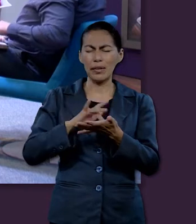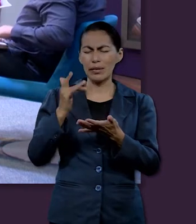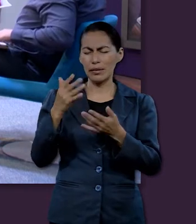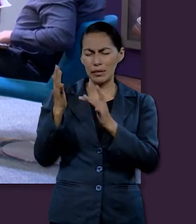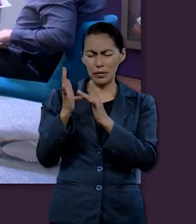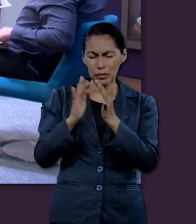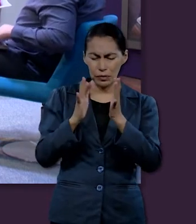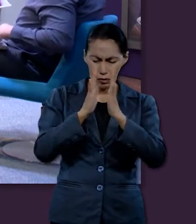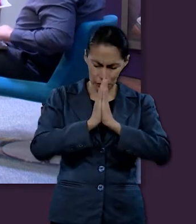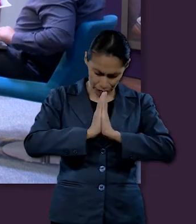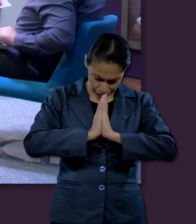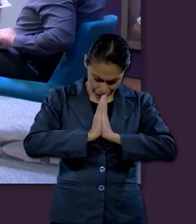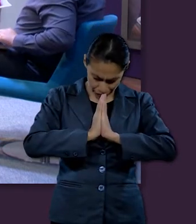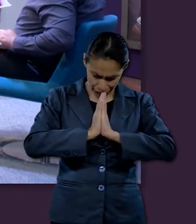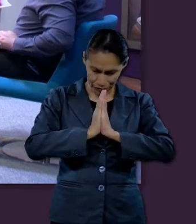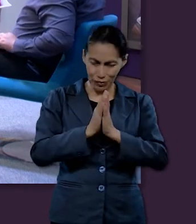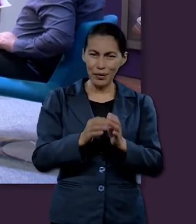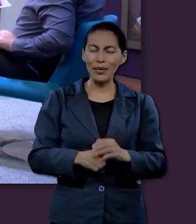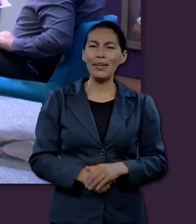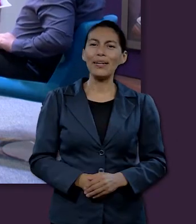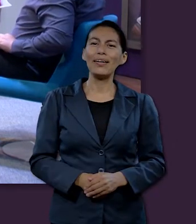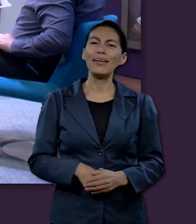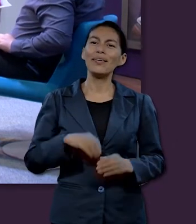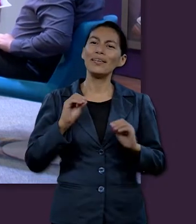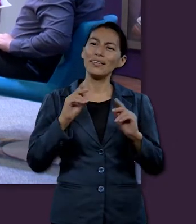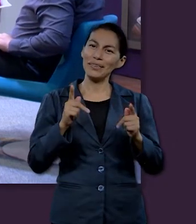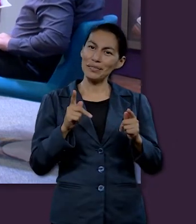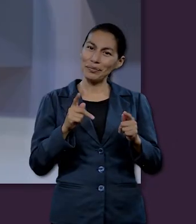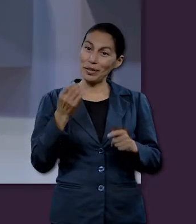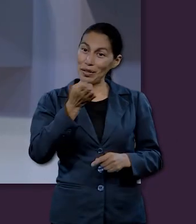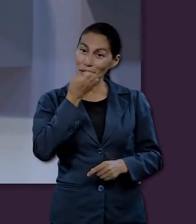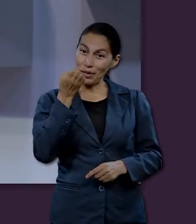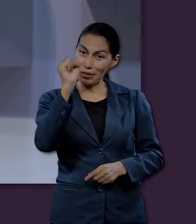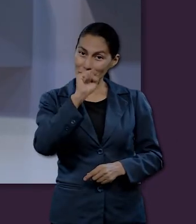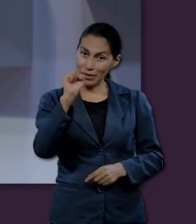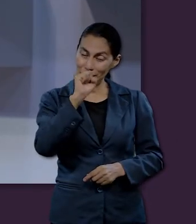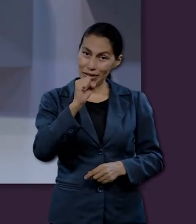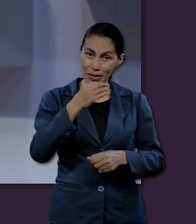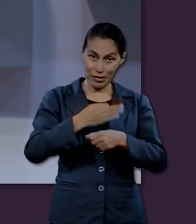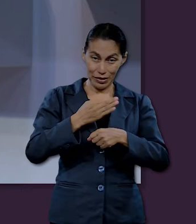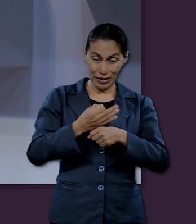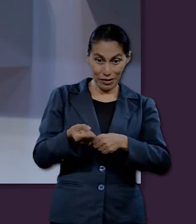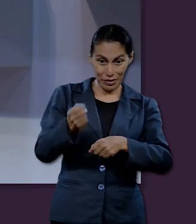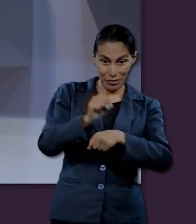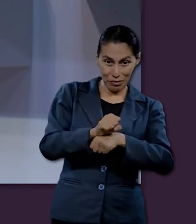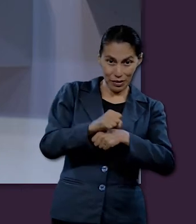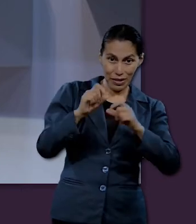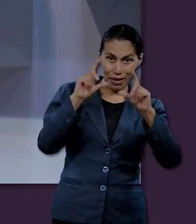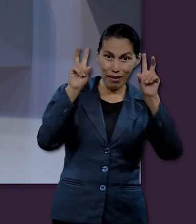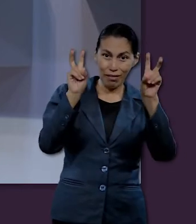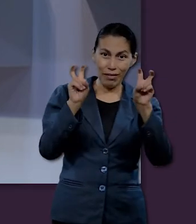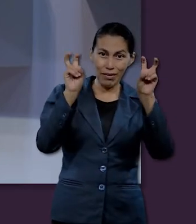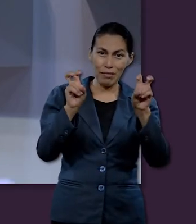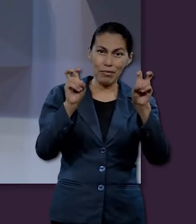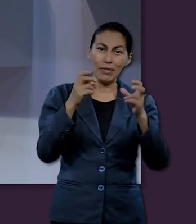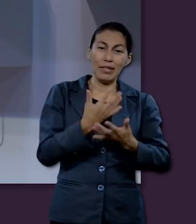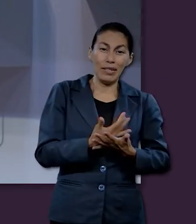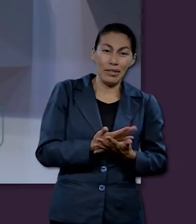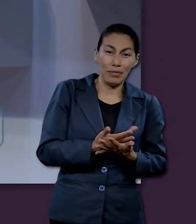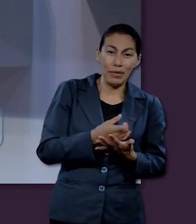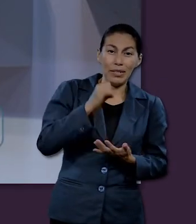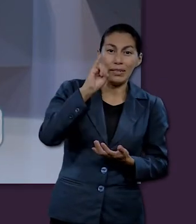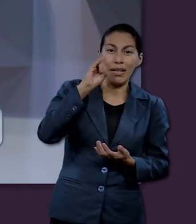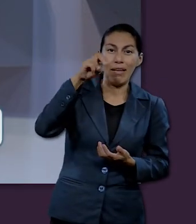Muy bien, la lección de Escuela Sabática de esta semana lleva el título de Esperanza Indestructible.